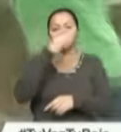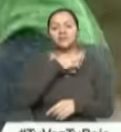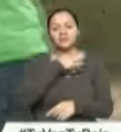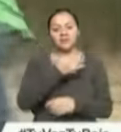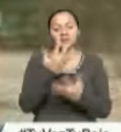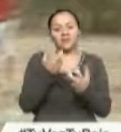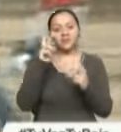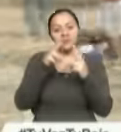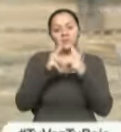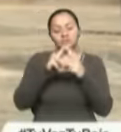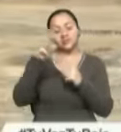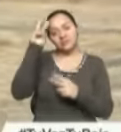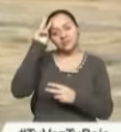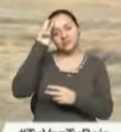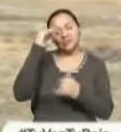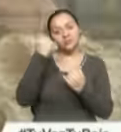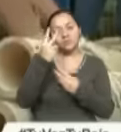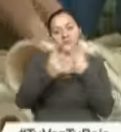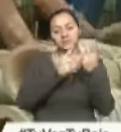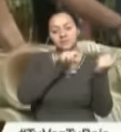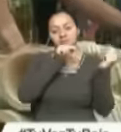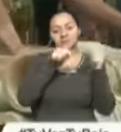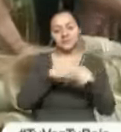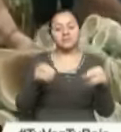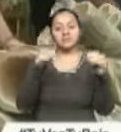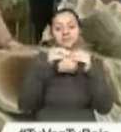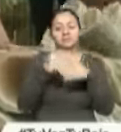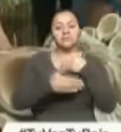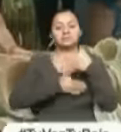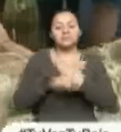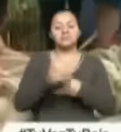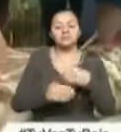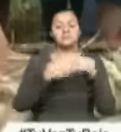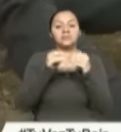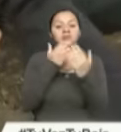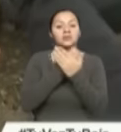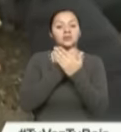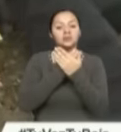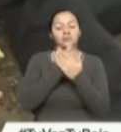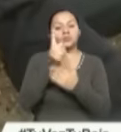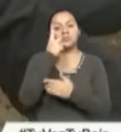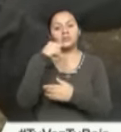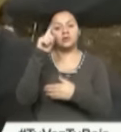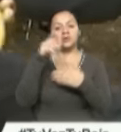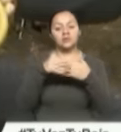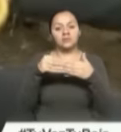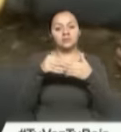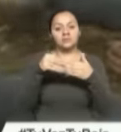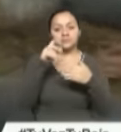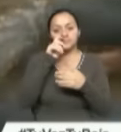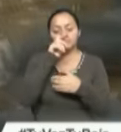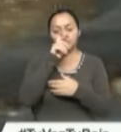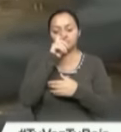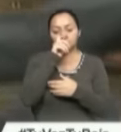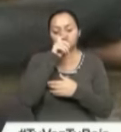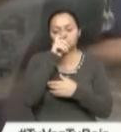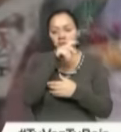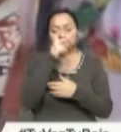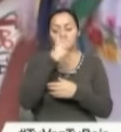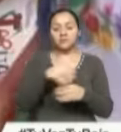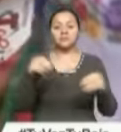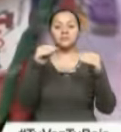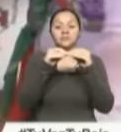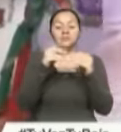que conocerán los Scouts que hoy nos visitan y que generarán, en lo económico, casi un millón de dólares, pero que también